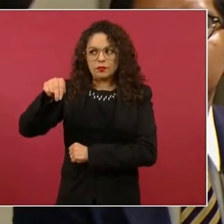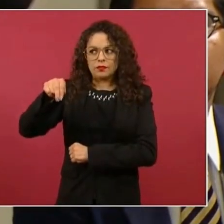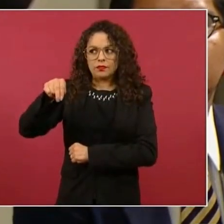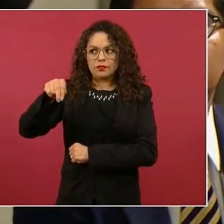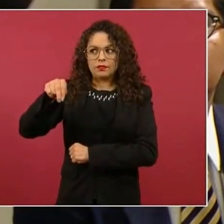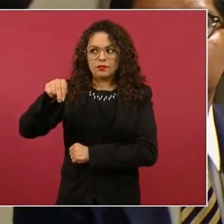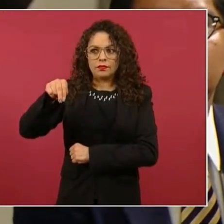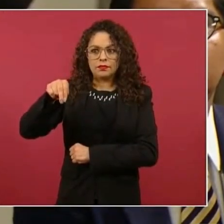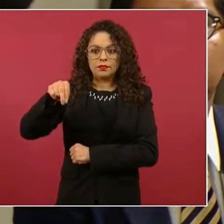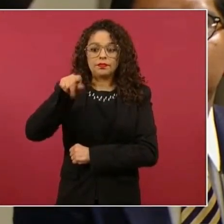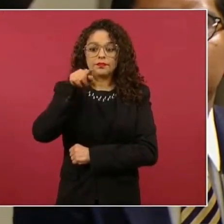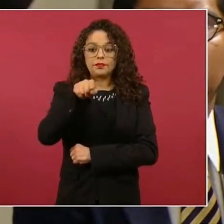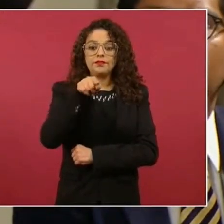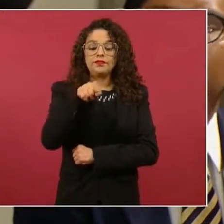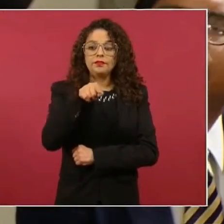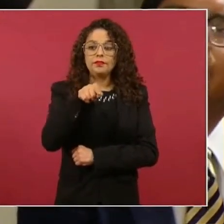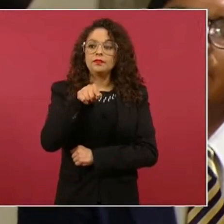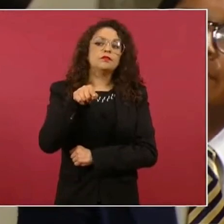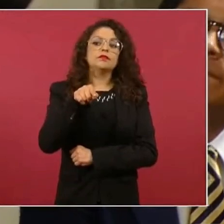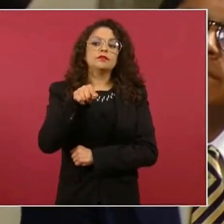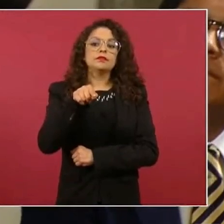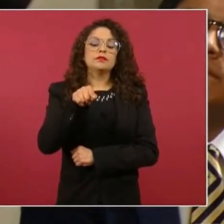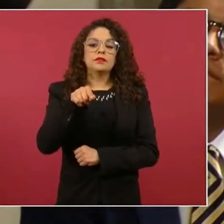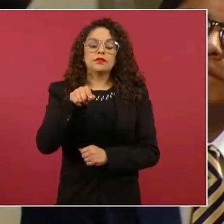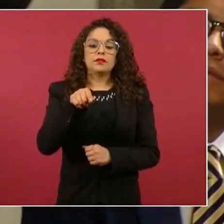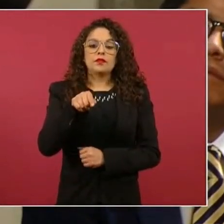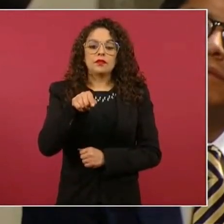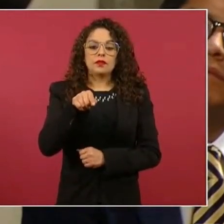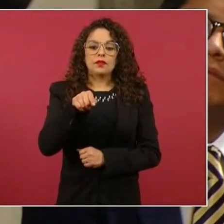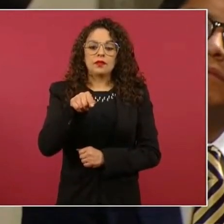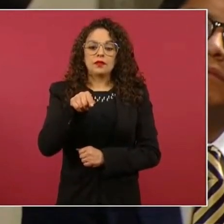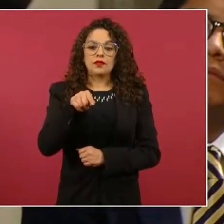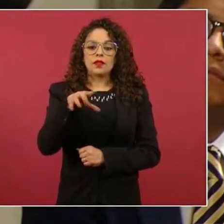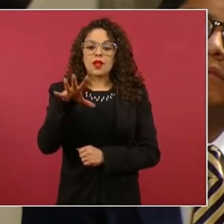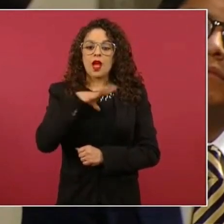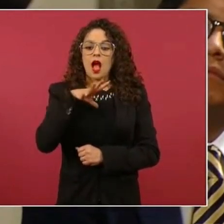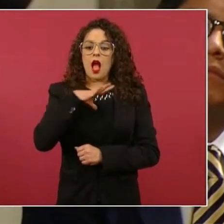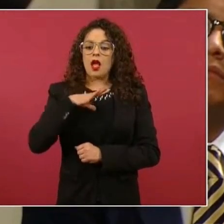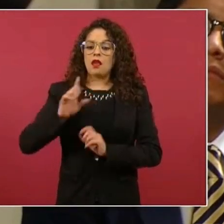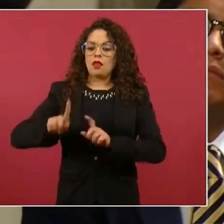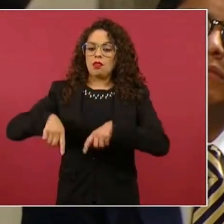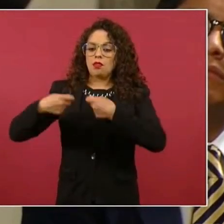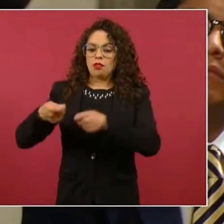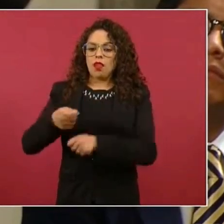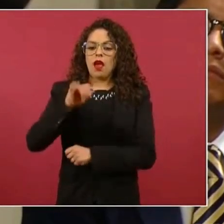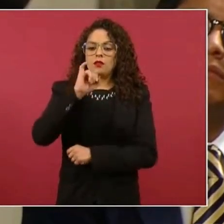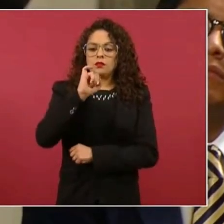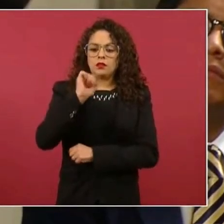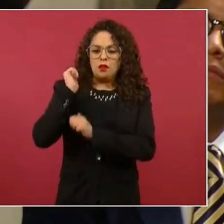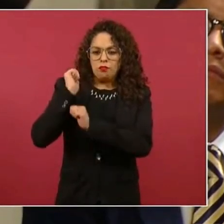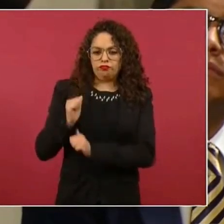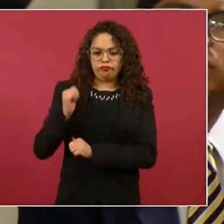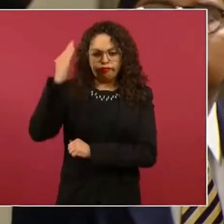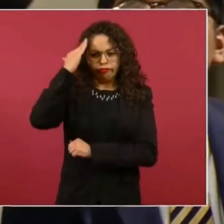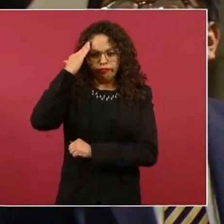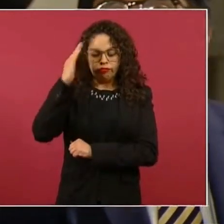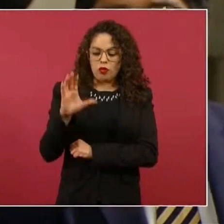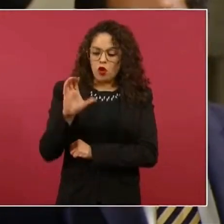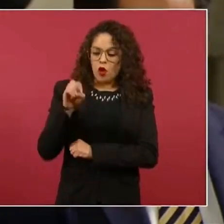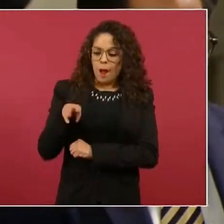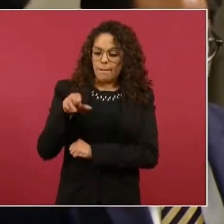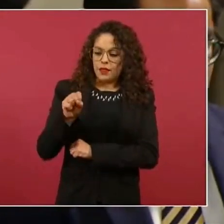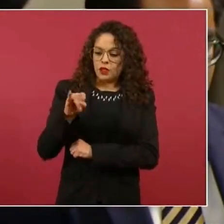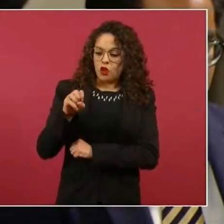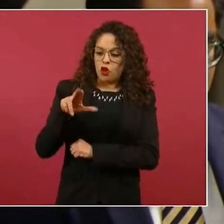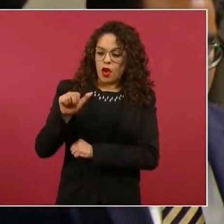a revisar algunas aprobaciones de nombramientos de comisionados. En el tema del INAI se le menciona